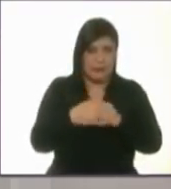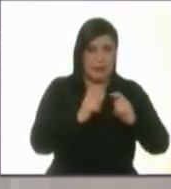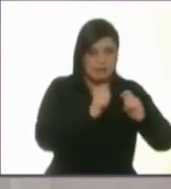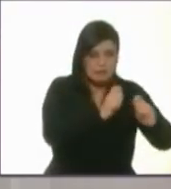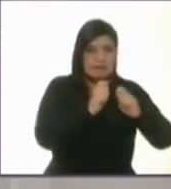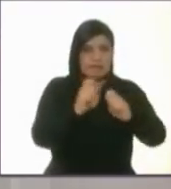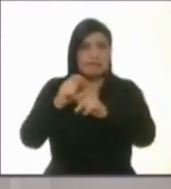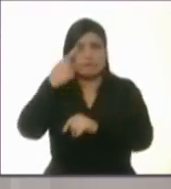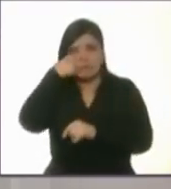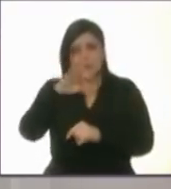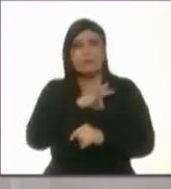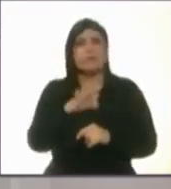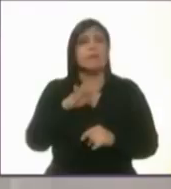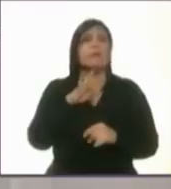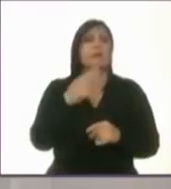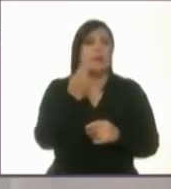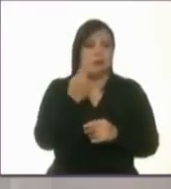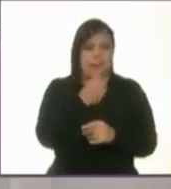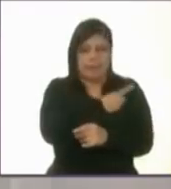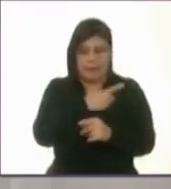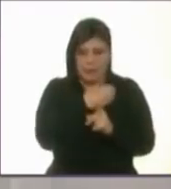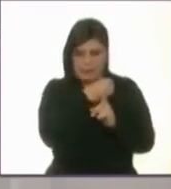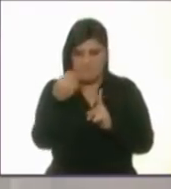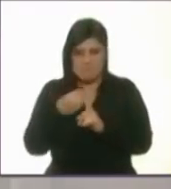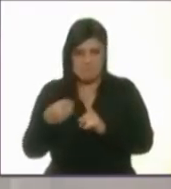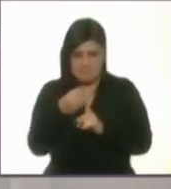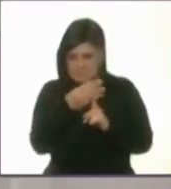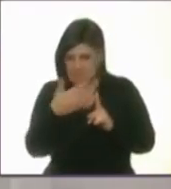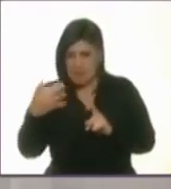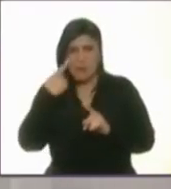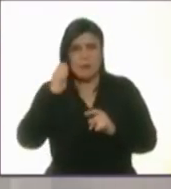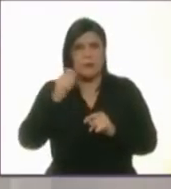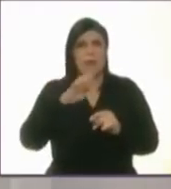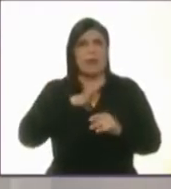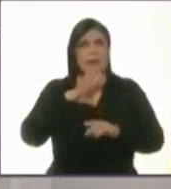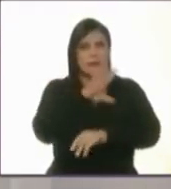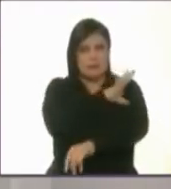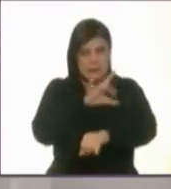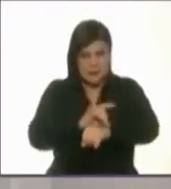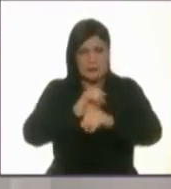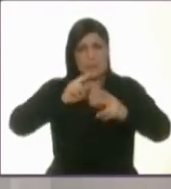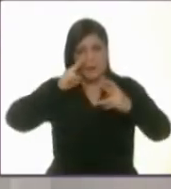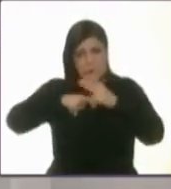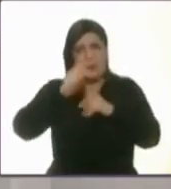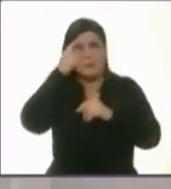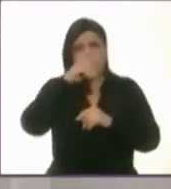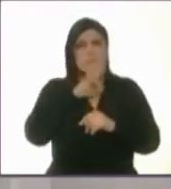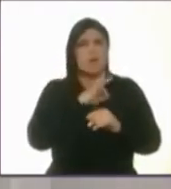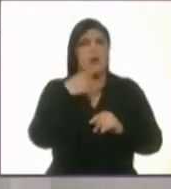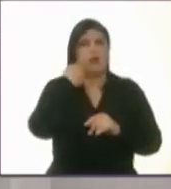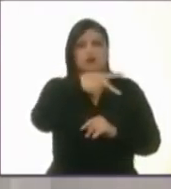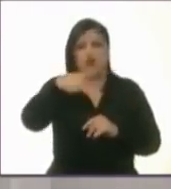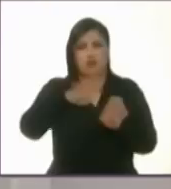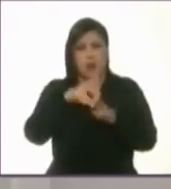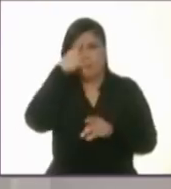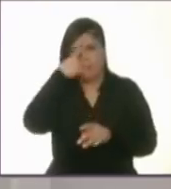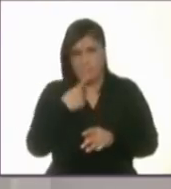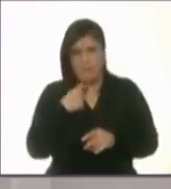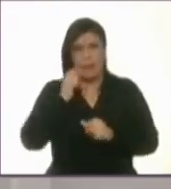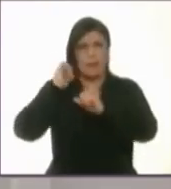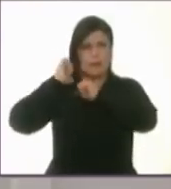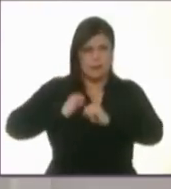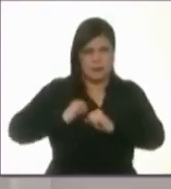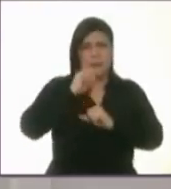conduzcan de manera transparente, siguiendo por supuesto los criterios de los perfiles adecuados al cargo, independencia e